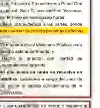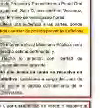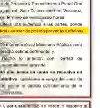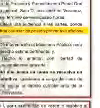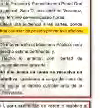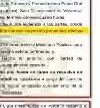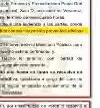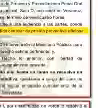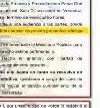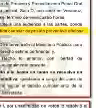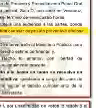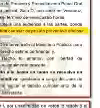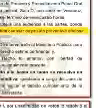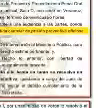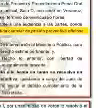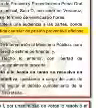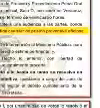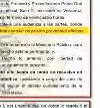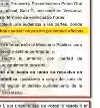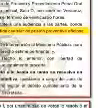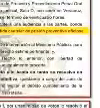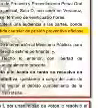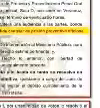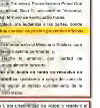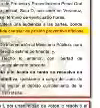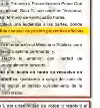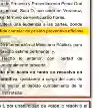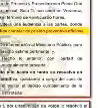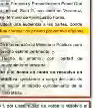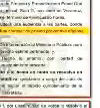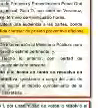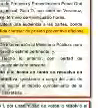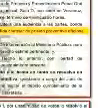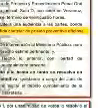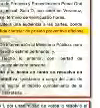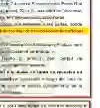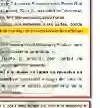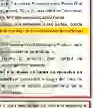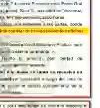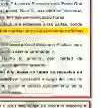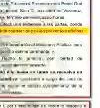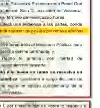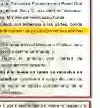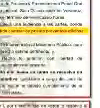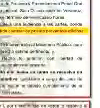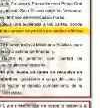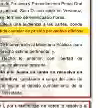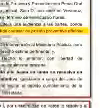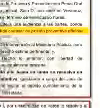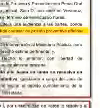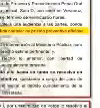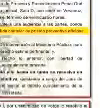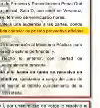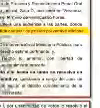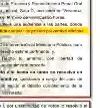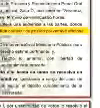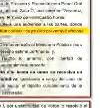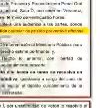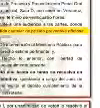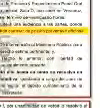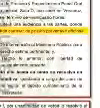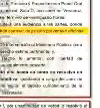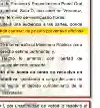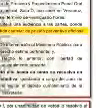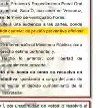del veintiuno de julio dejaron sin efecto la medida cautelar de prisión preventiva oficiosa beneficiando a un presunto pederasta